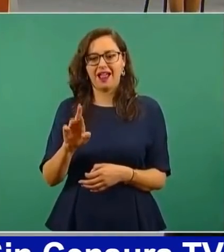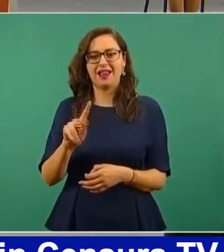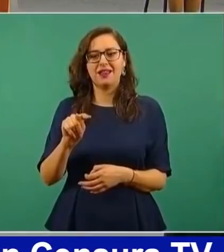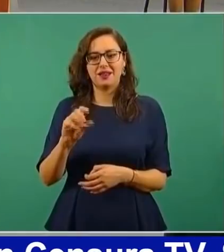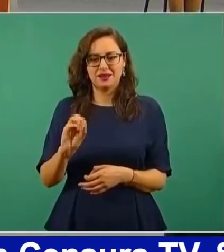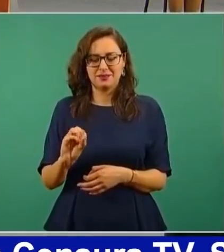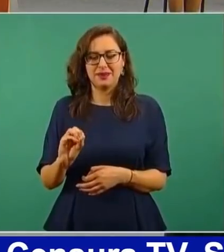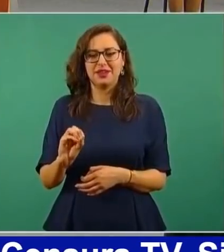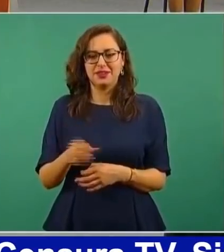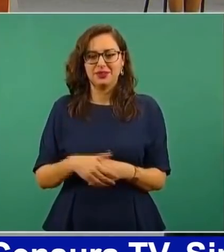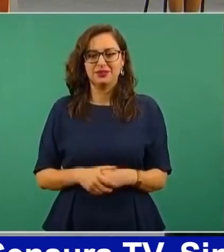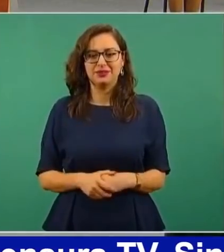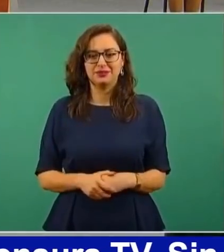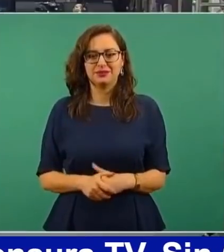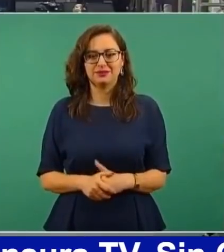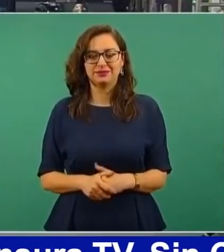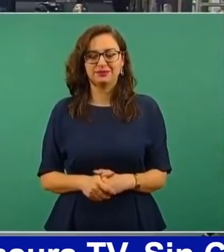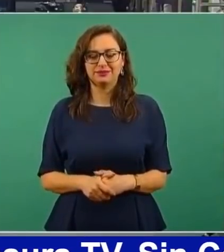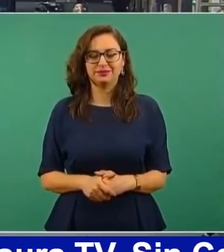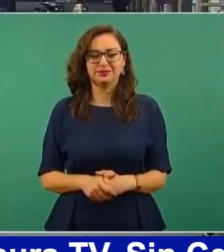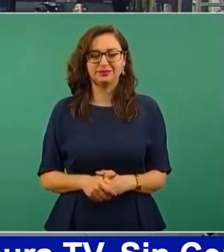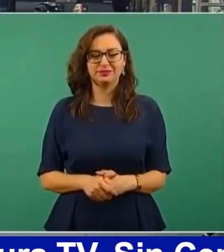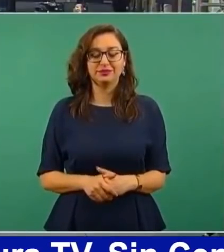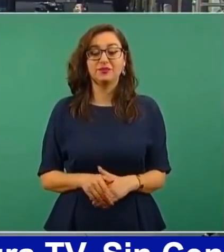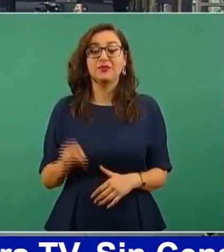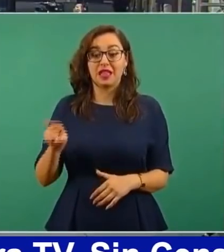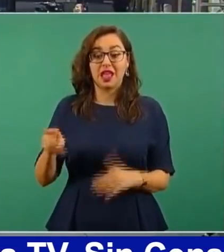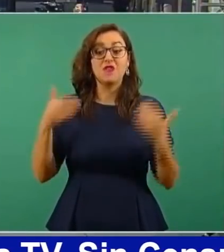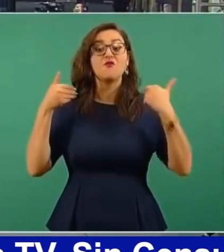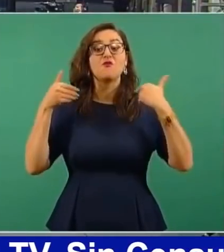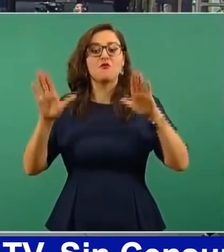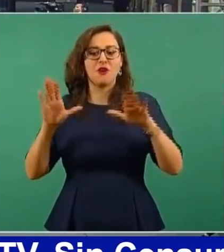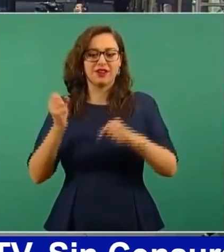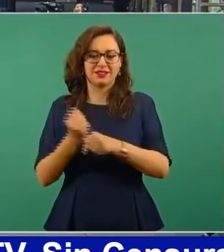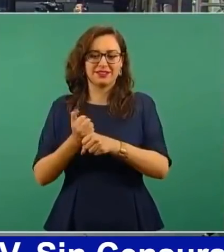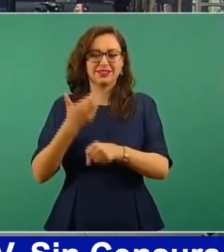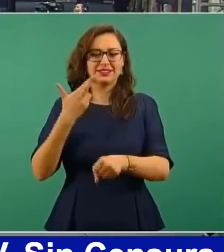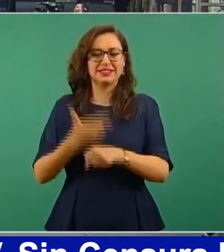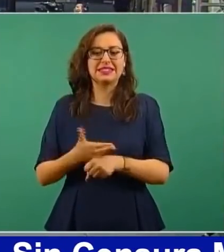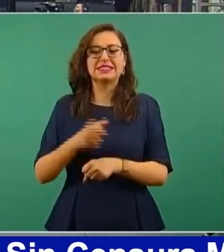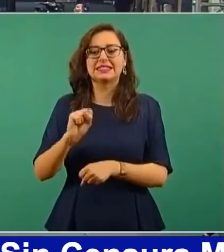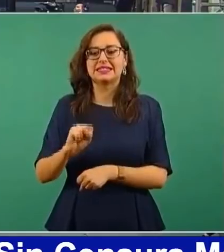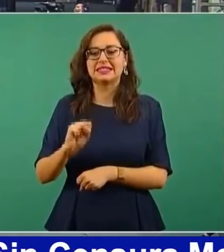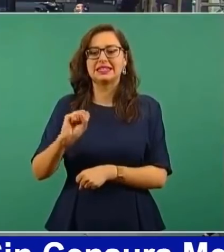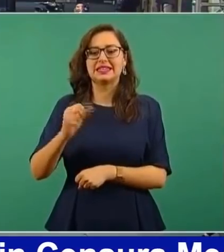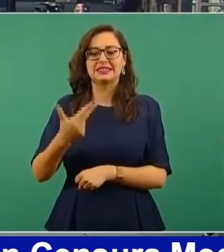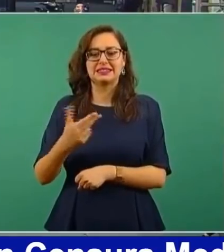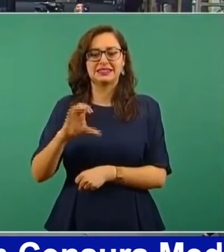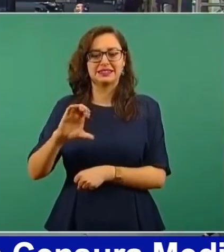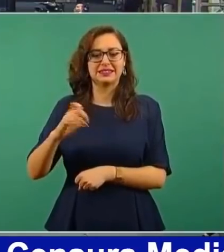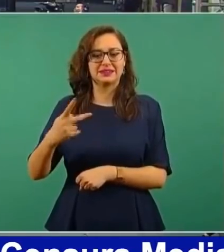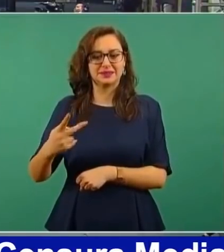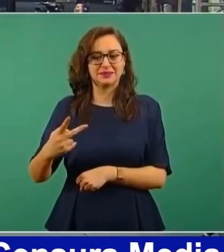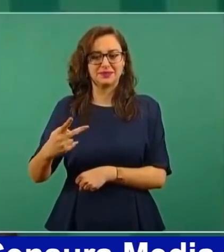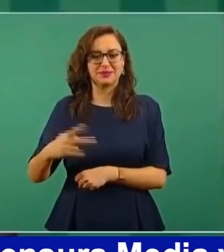lo remodeló fue que fue secretario de Hacienda y